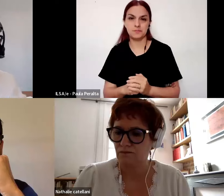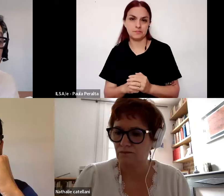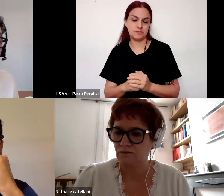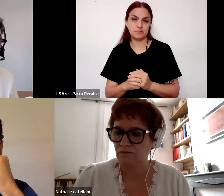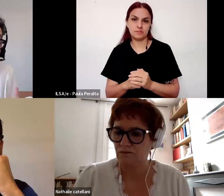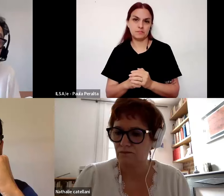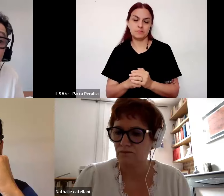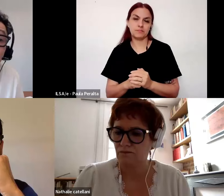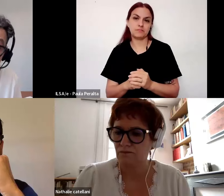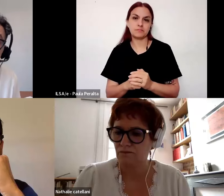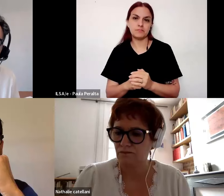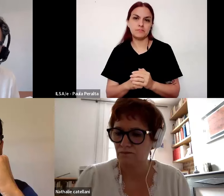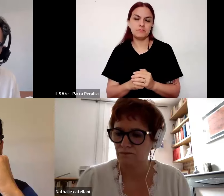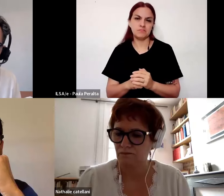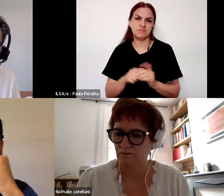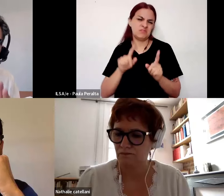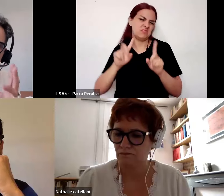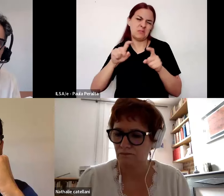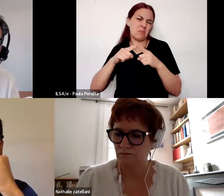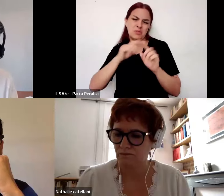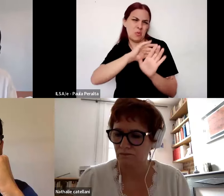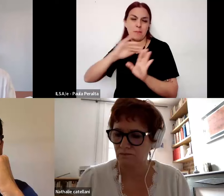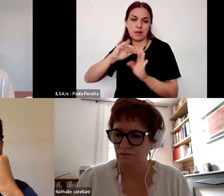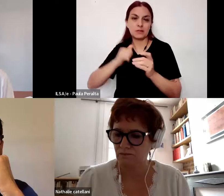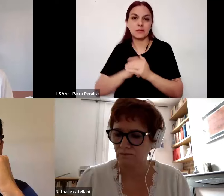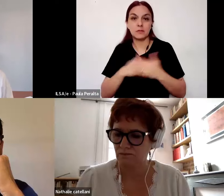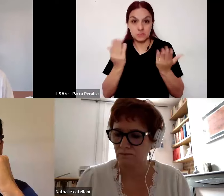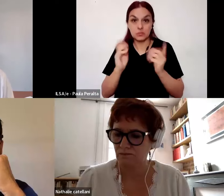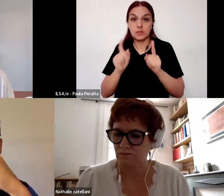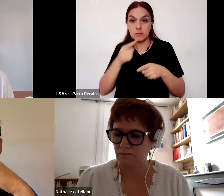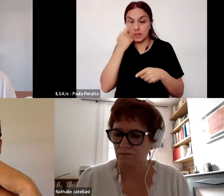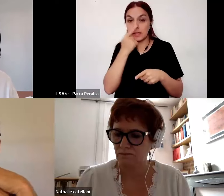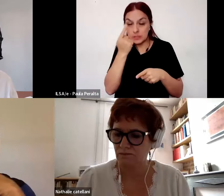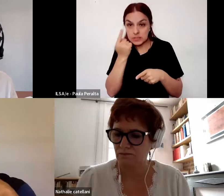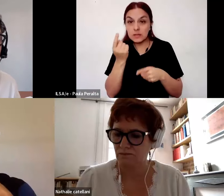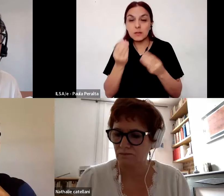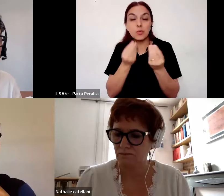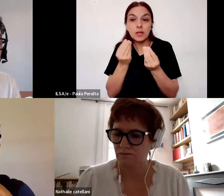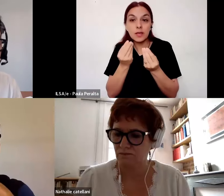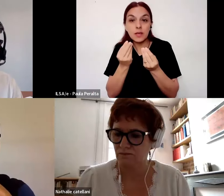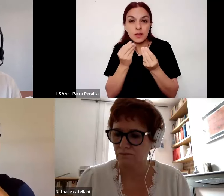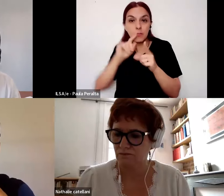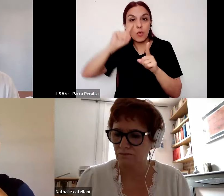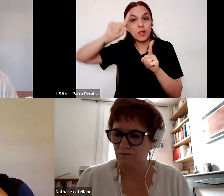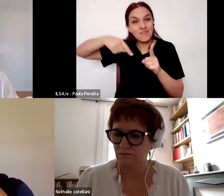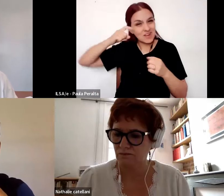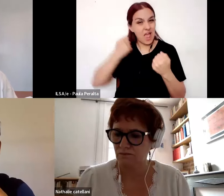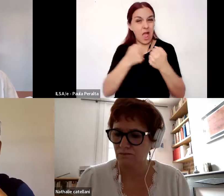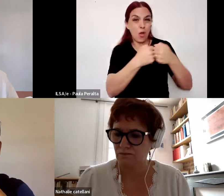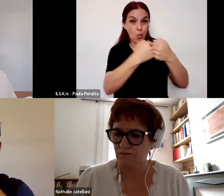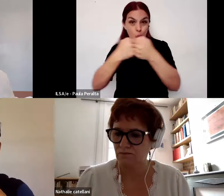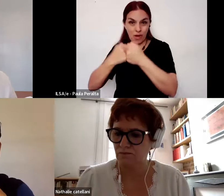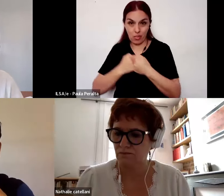educativas que tienen distintos signos políticos y esto también es muy interesante porque se genera ahí un cierto consenso